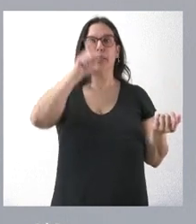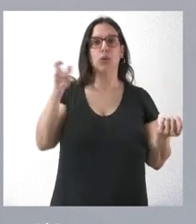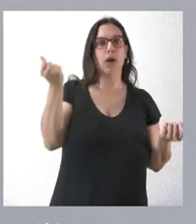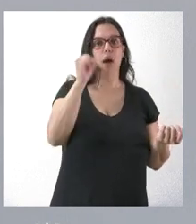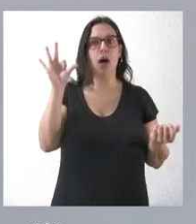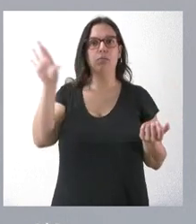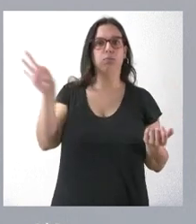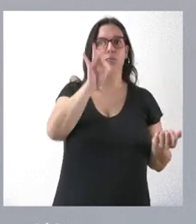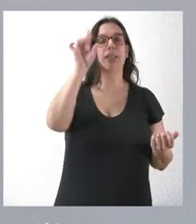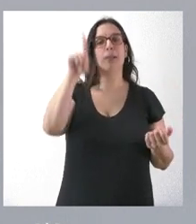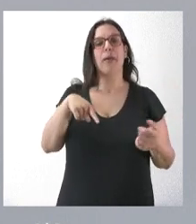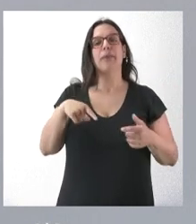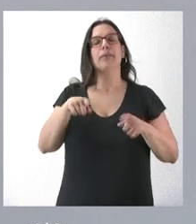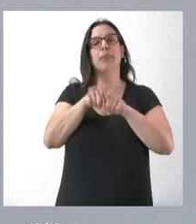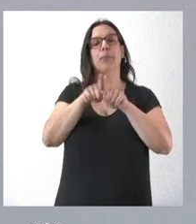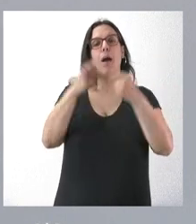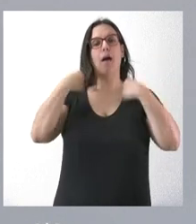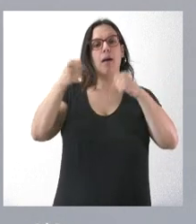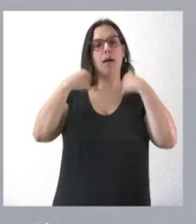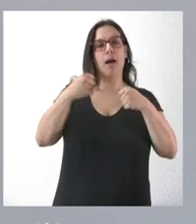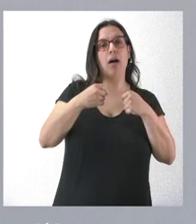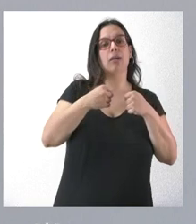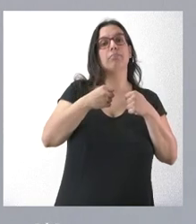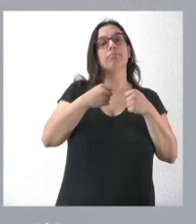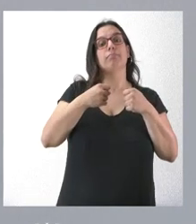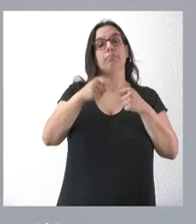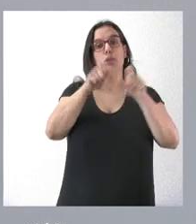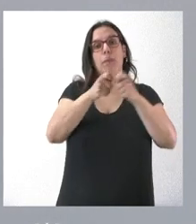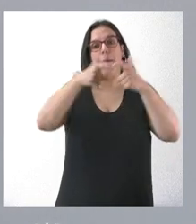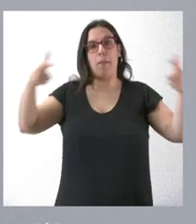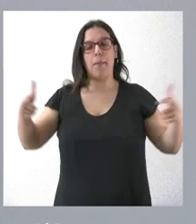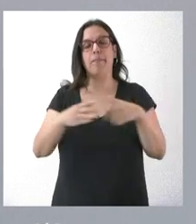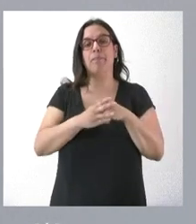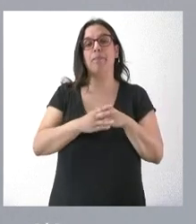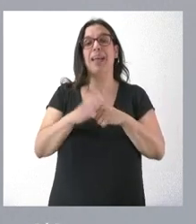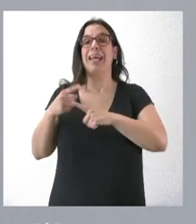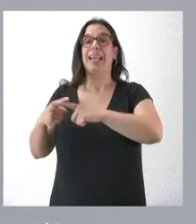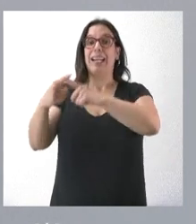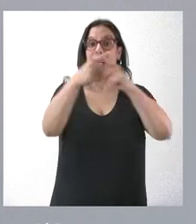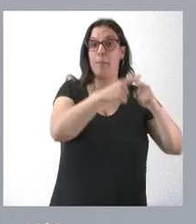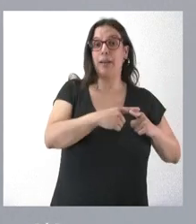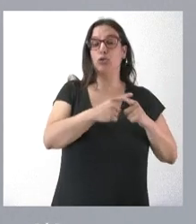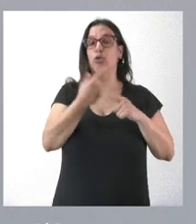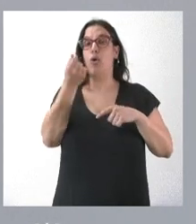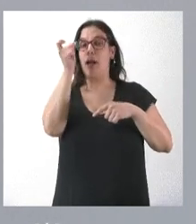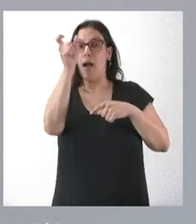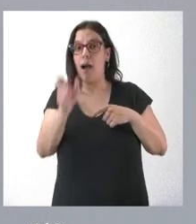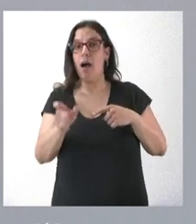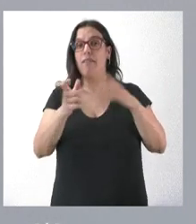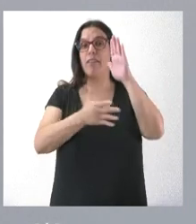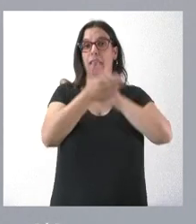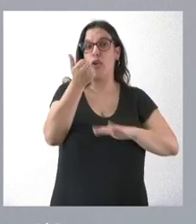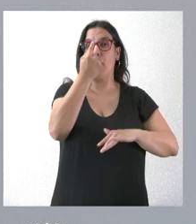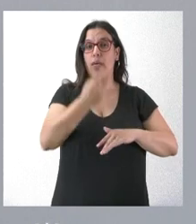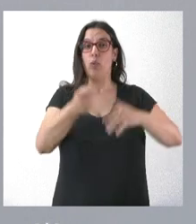Facilitar el desarrollo y extensión de la práctica deportiva federada. Tienen ustedes la distribución de todas las cantidades correspondientes a cada una de